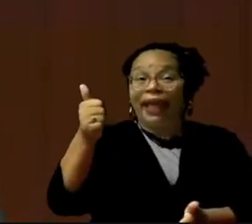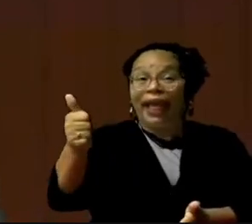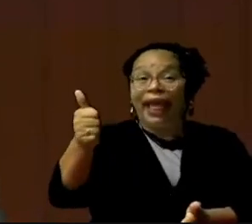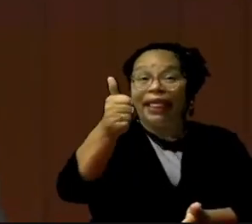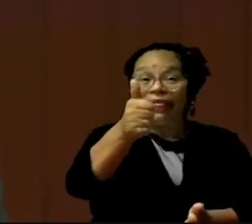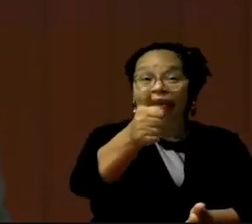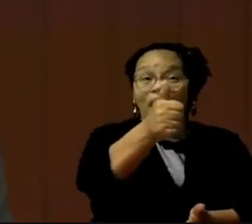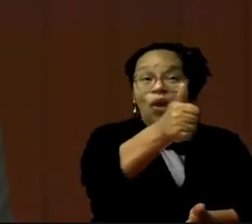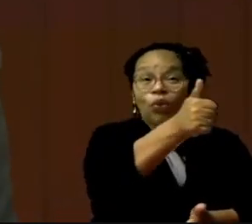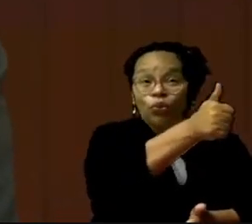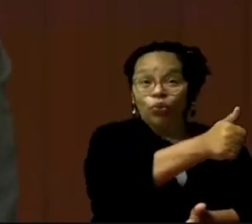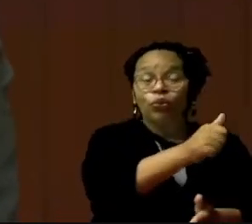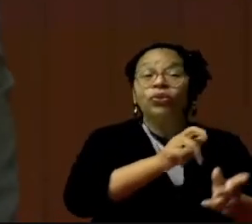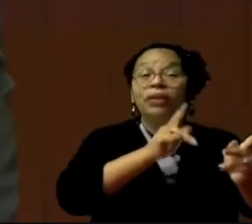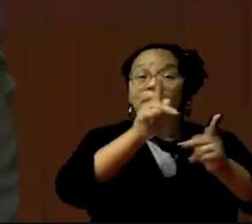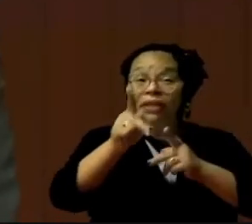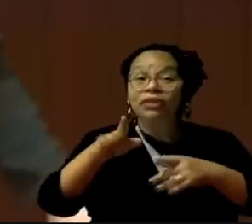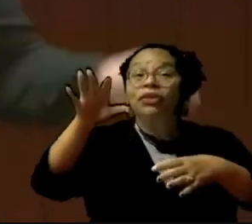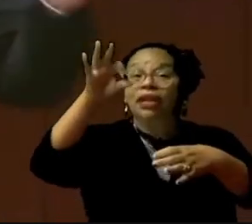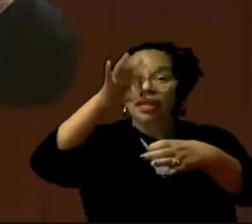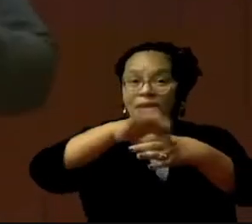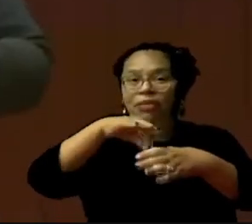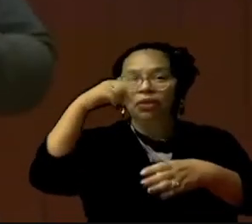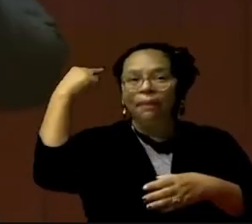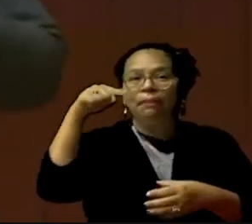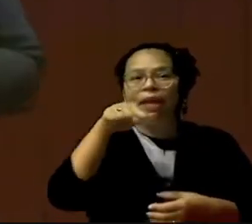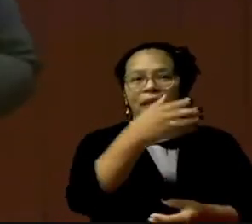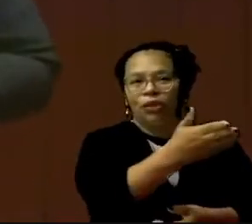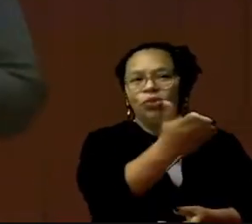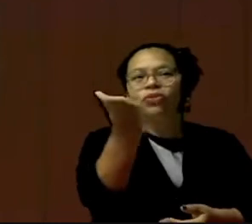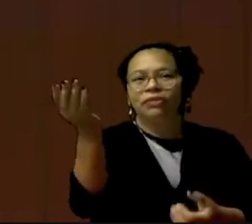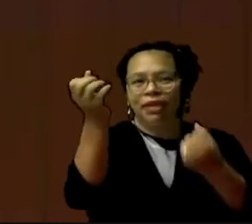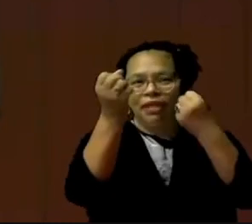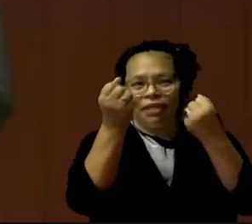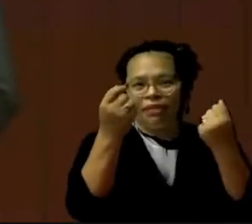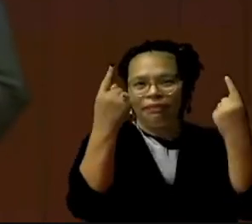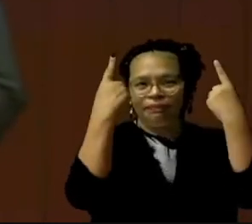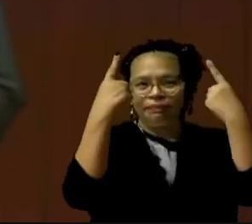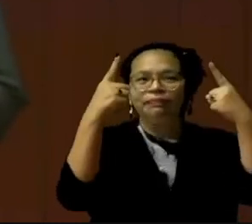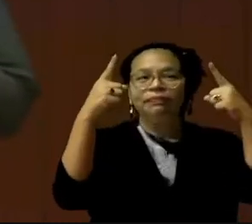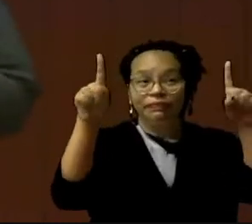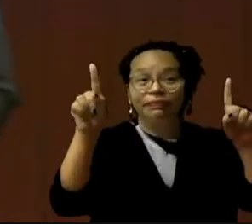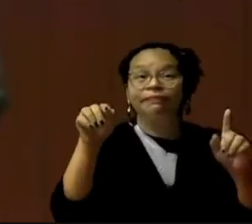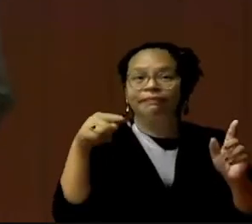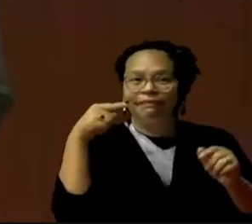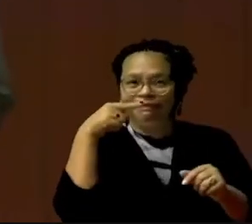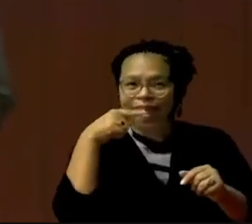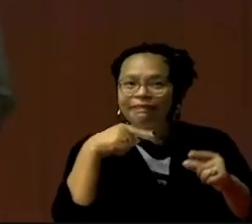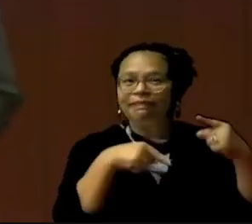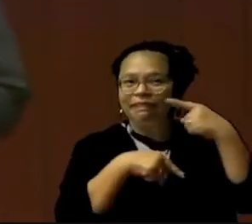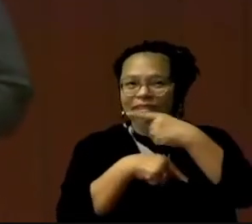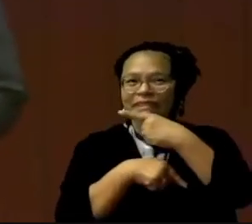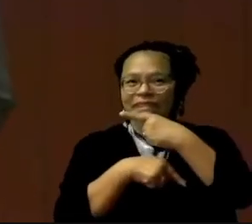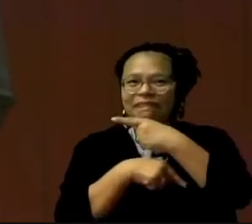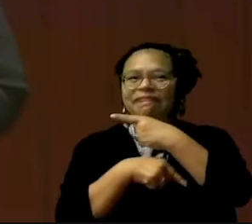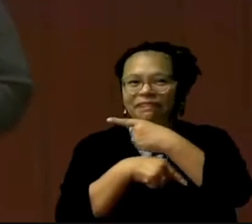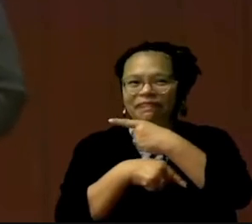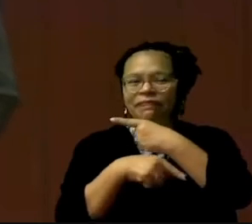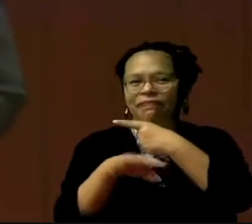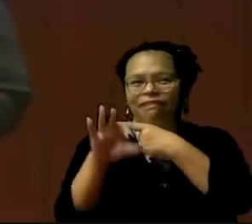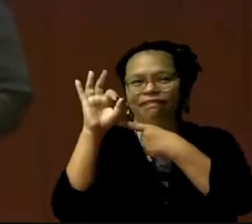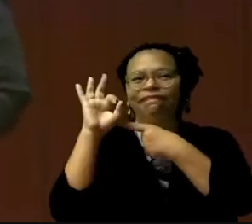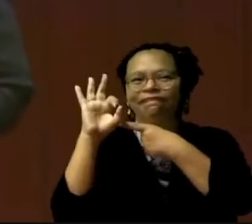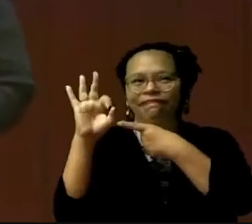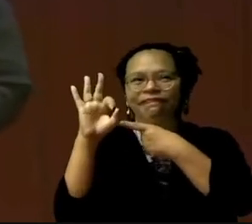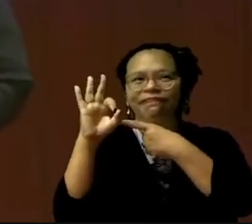votantes. De cada padre o madre que confió en nosotros. Esto es de ustedes. Gracias